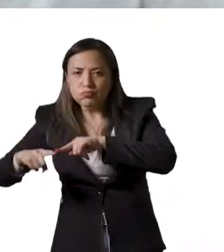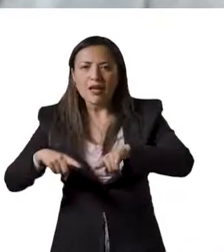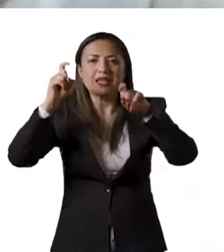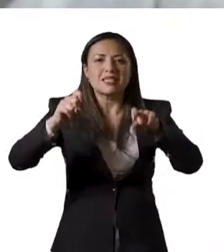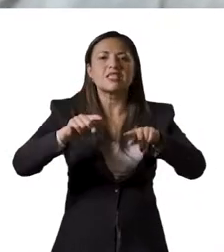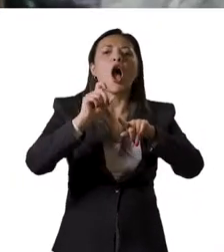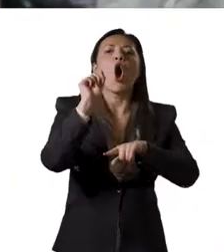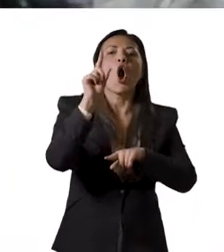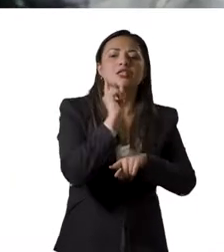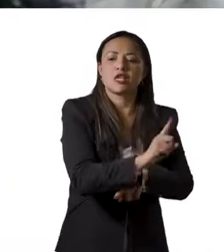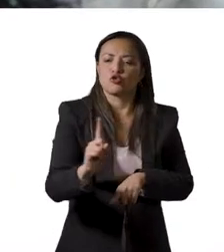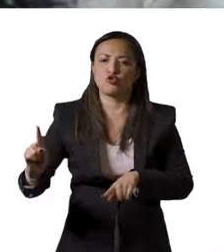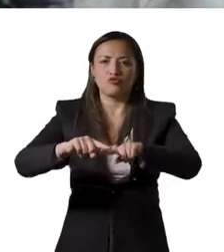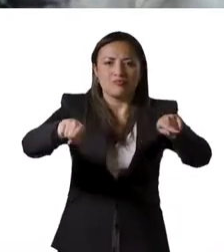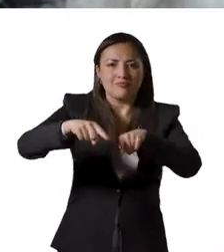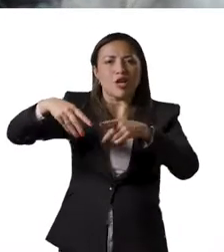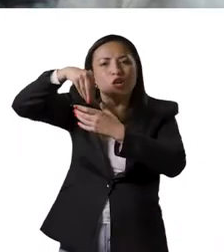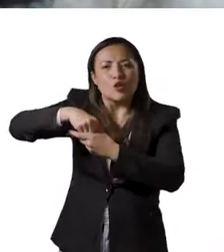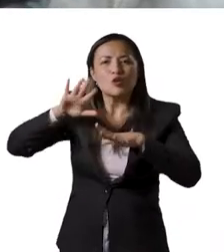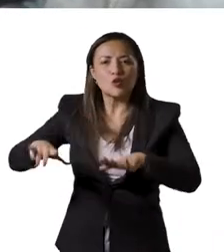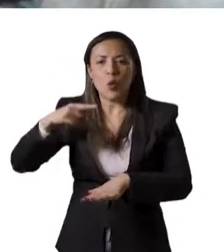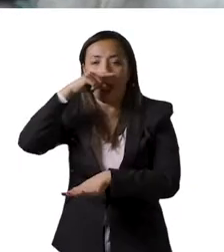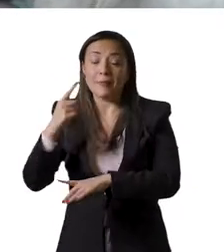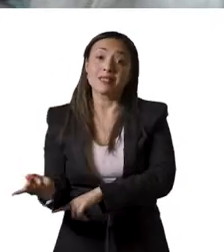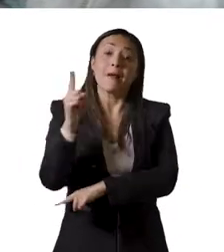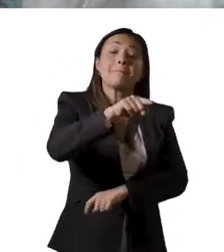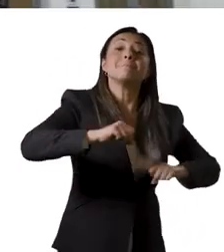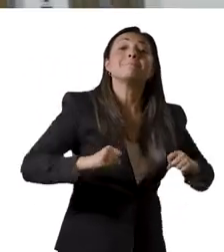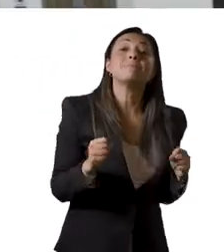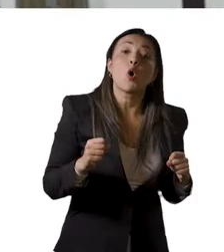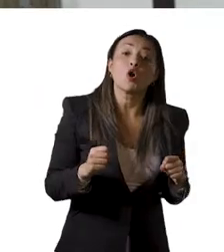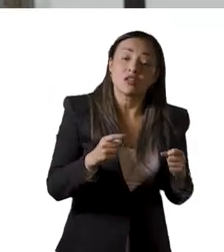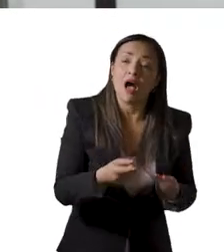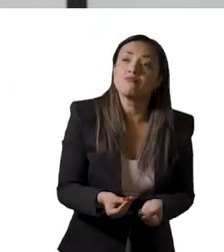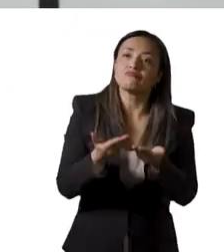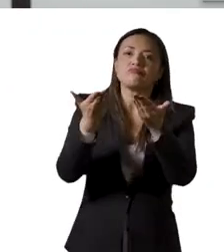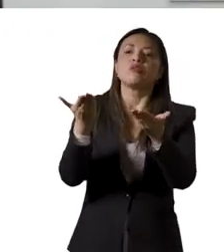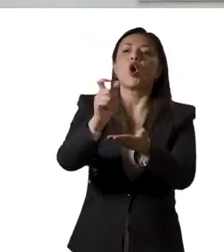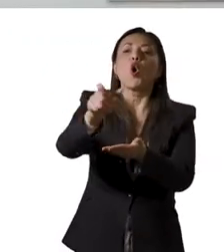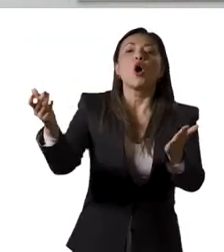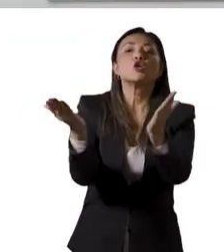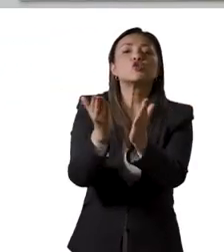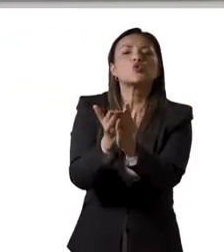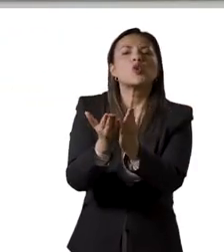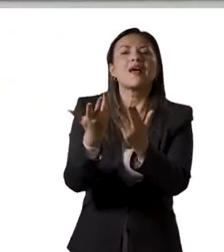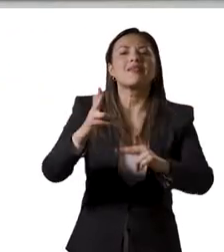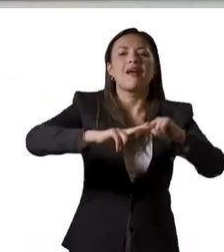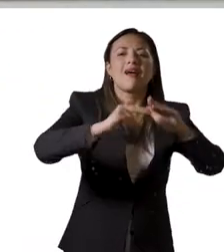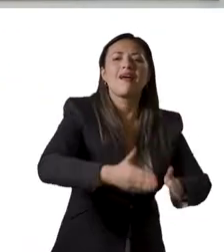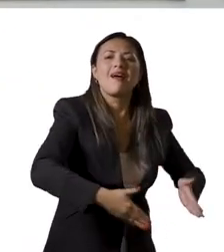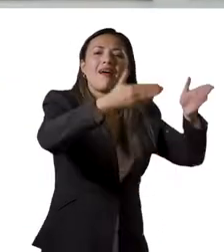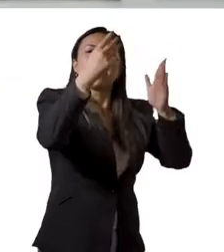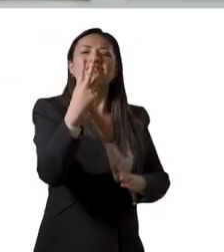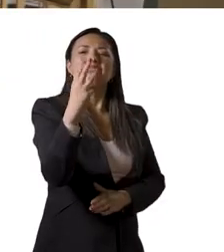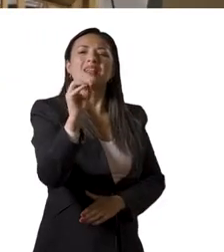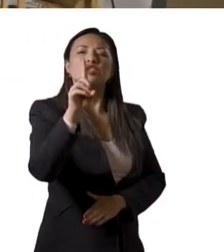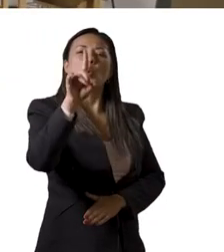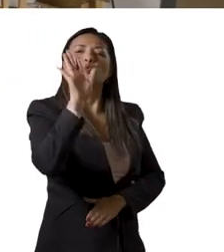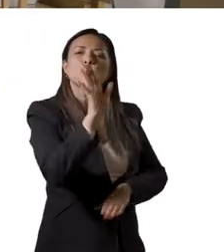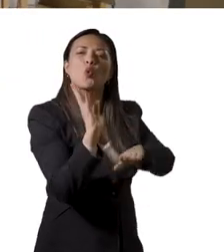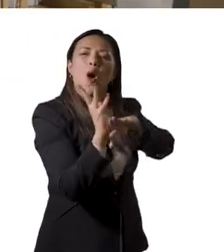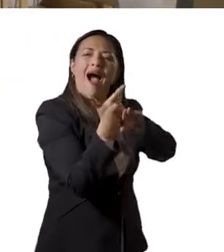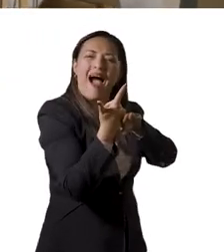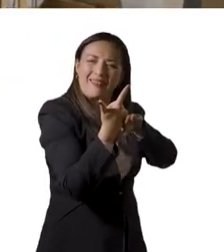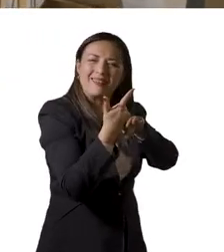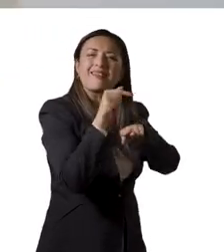suministro de los equipos para la dotación de 11 espacios en la sede. La sede Bogotá le entregó a la comunidad universitaria el